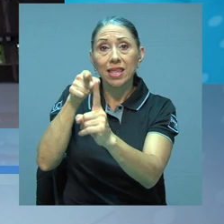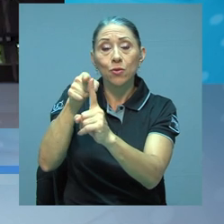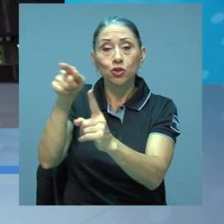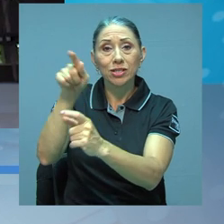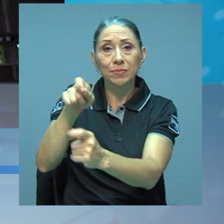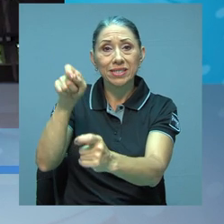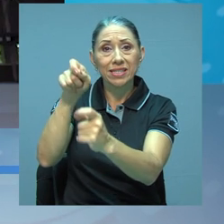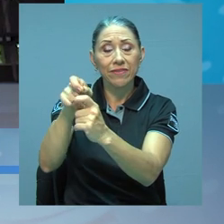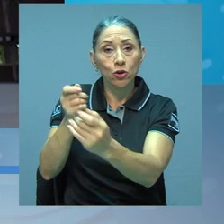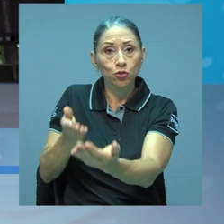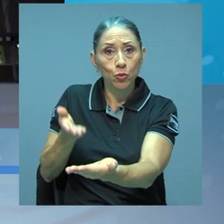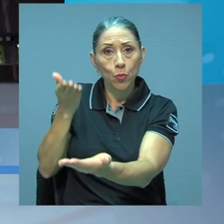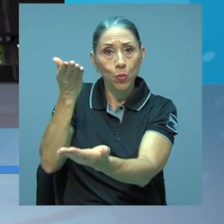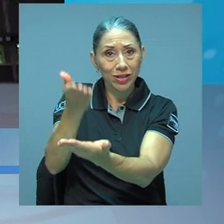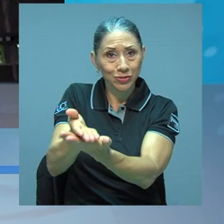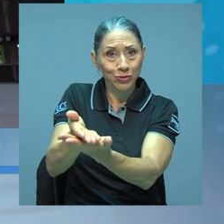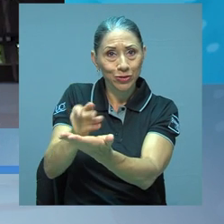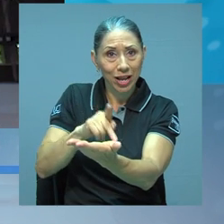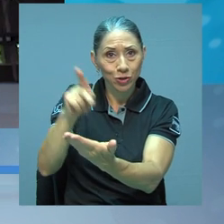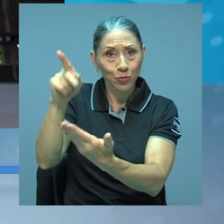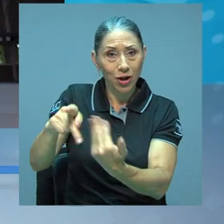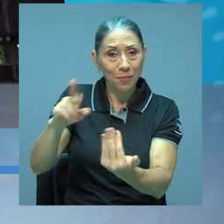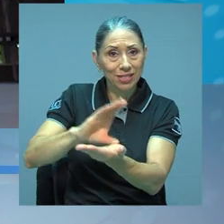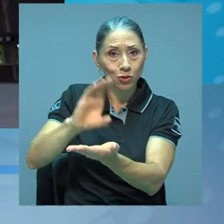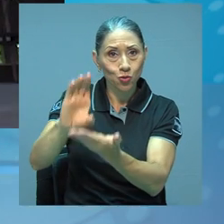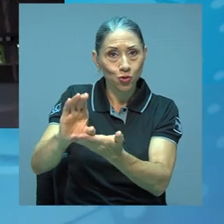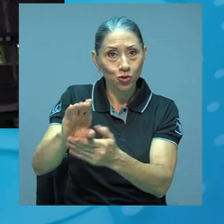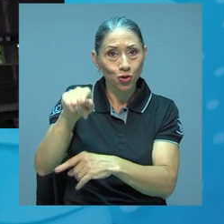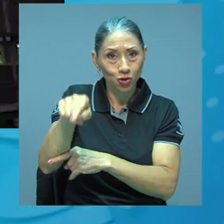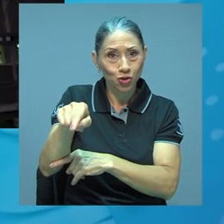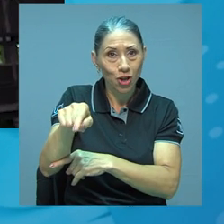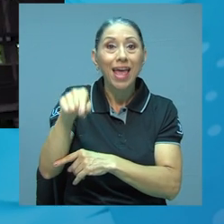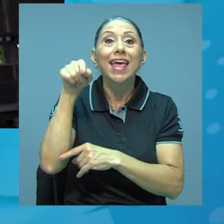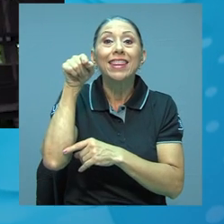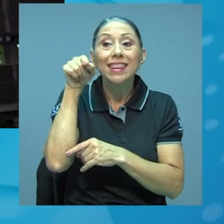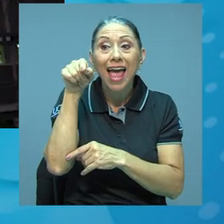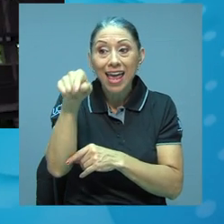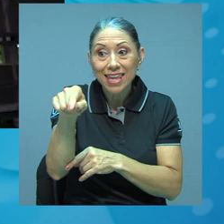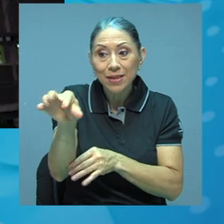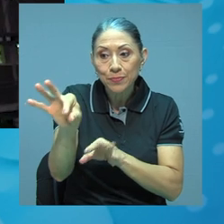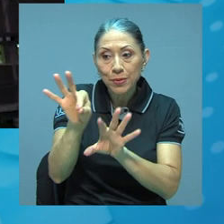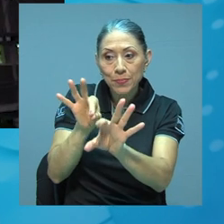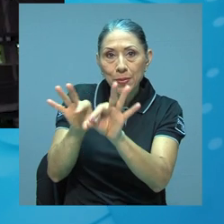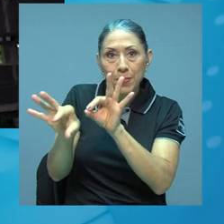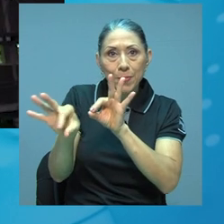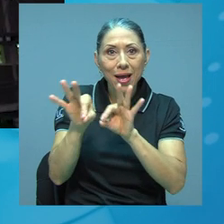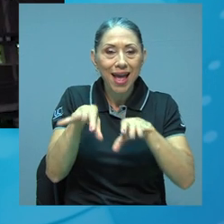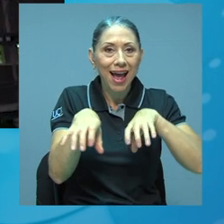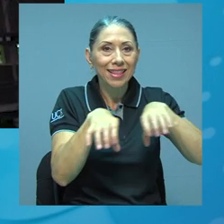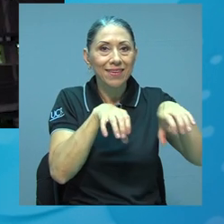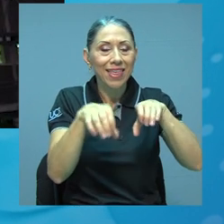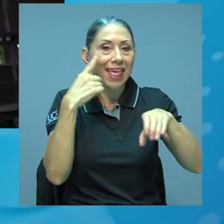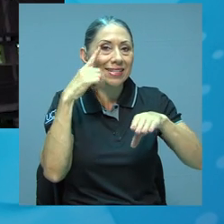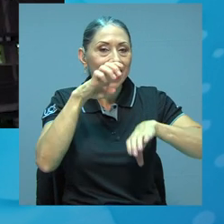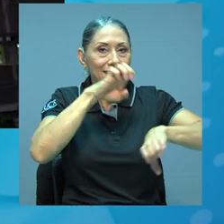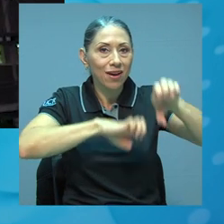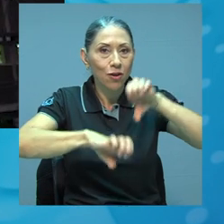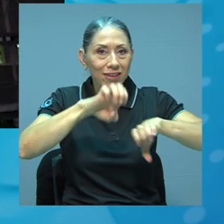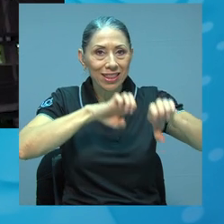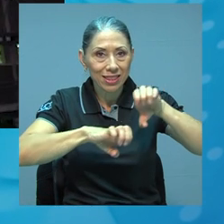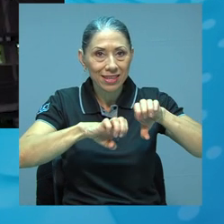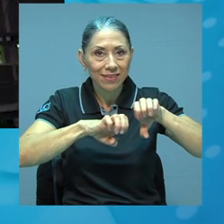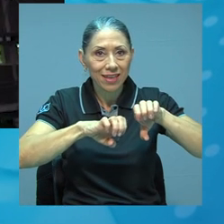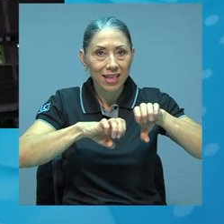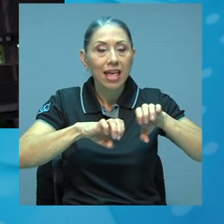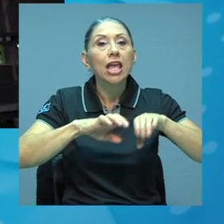los programas de los cursos, de ahí es de donde salen estas actividades evaluativas y respecto de